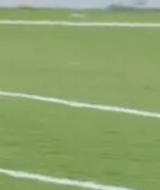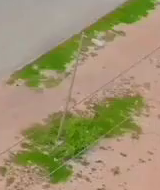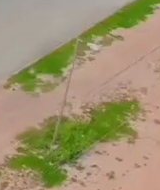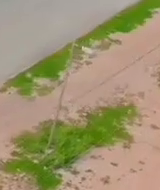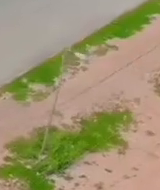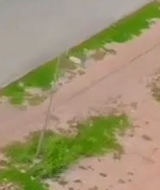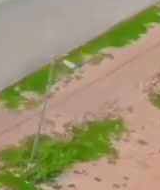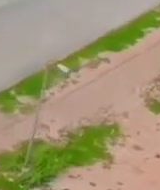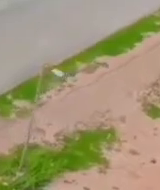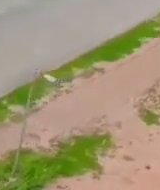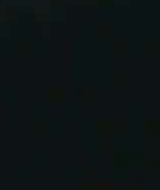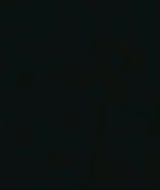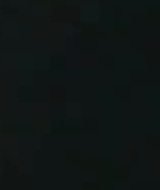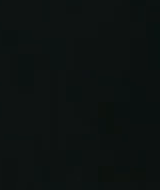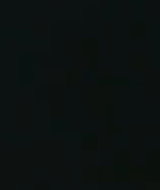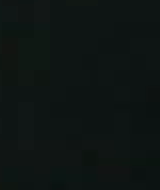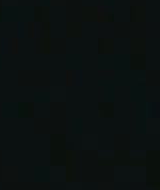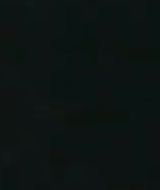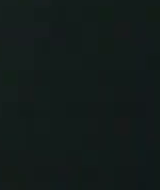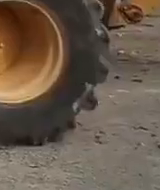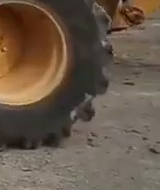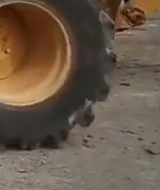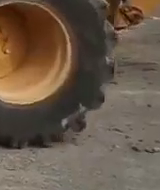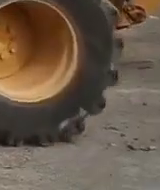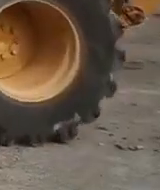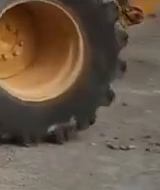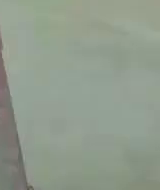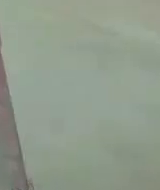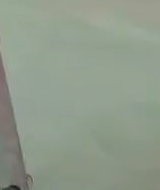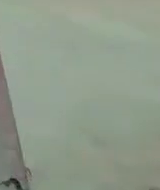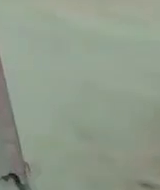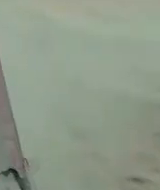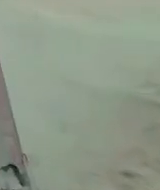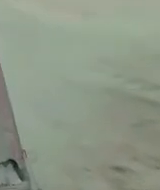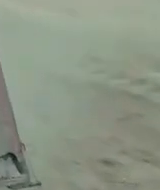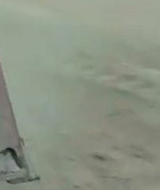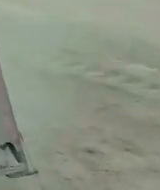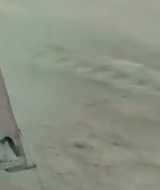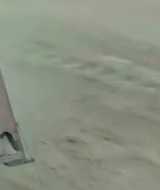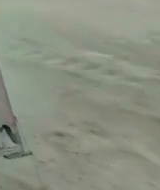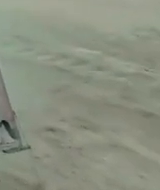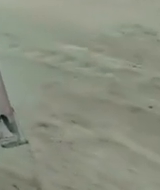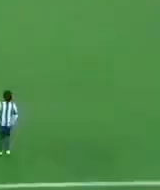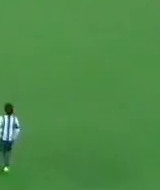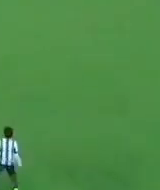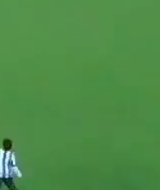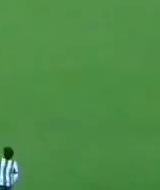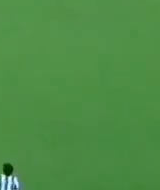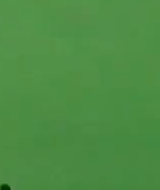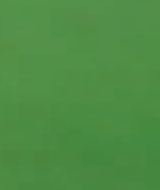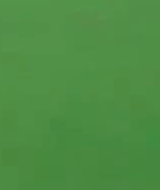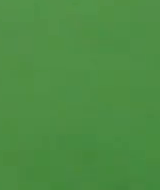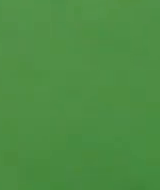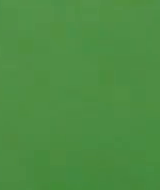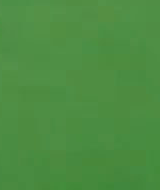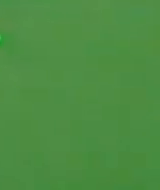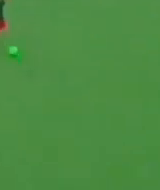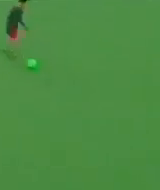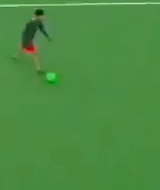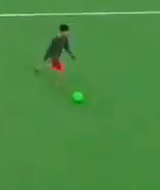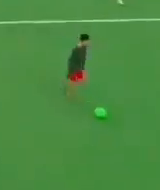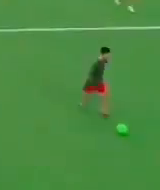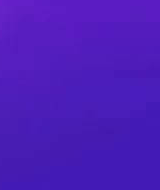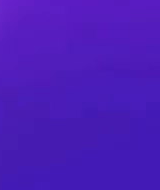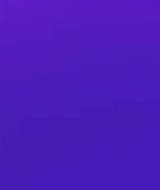deportivas, unidad médica y áreas verdes. Más de 281 millones de pesos. Una inversión histórica